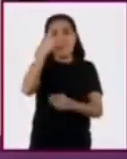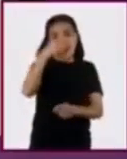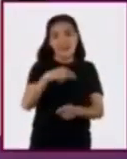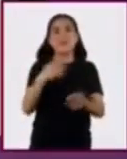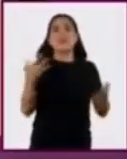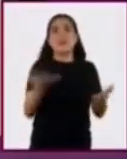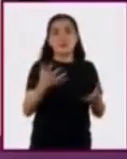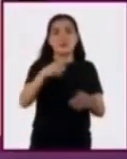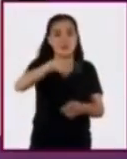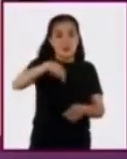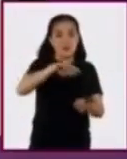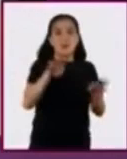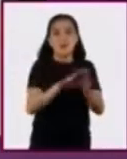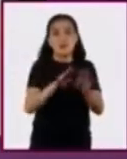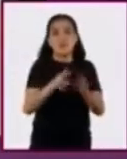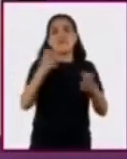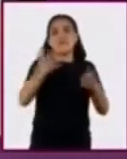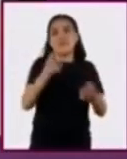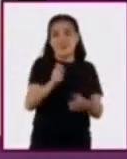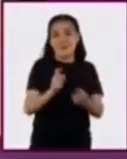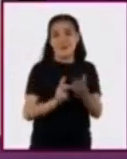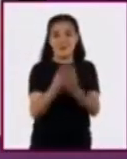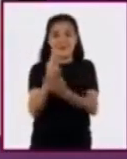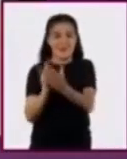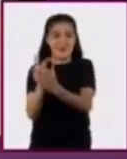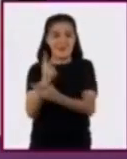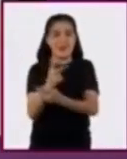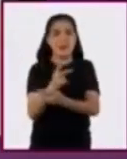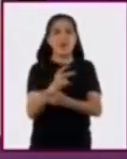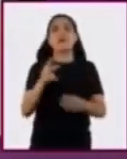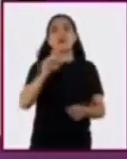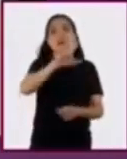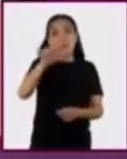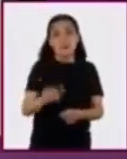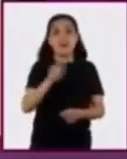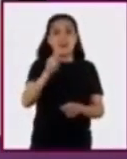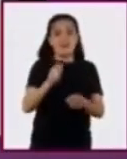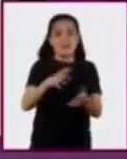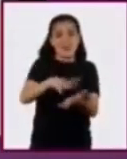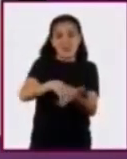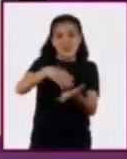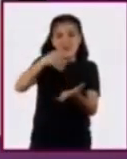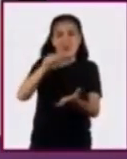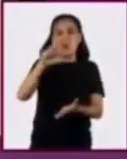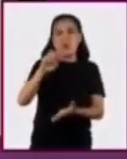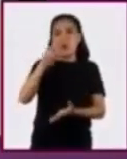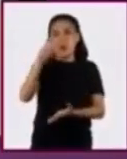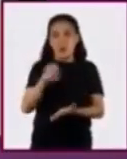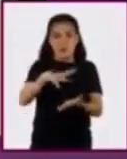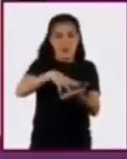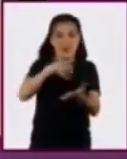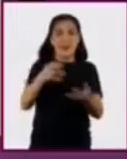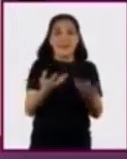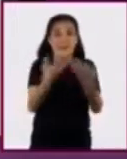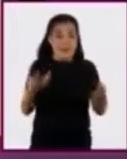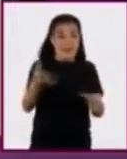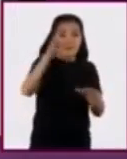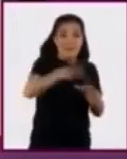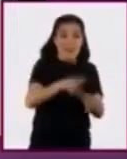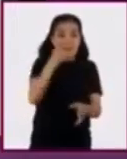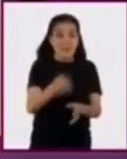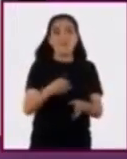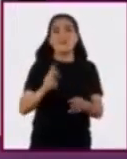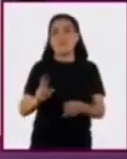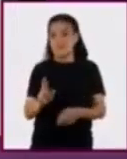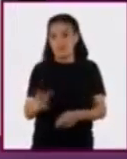garantizar la germinación de las semillas. Se compone de lodo sobre la tierra. Este se extrae de los